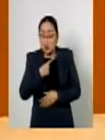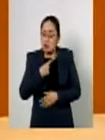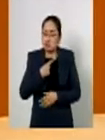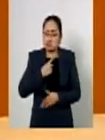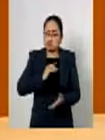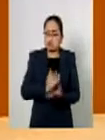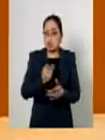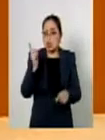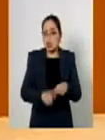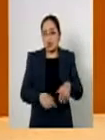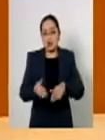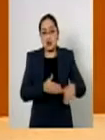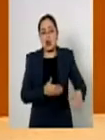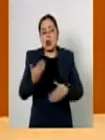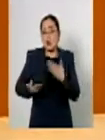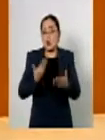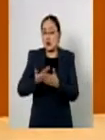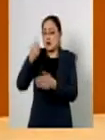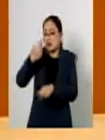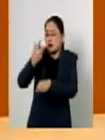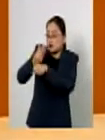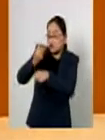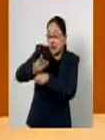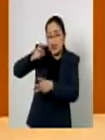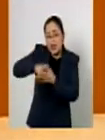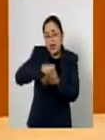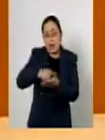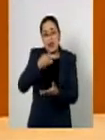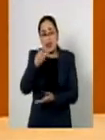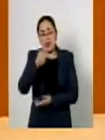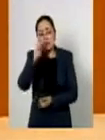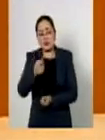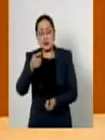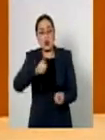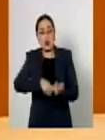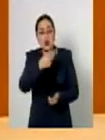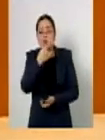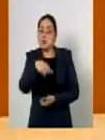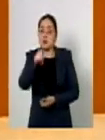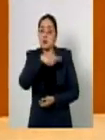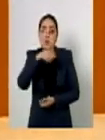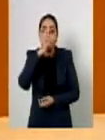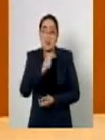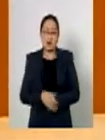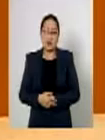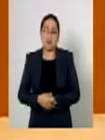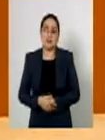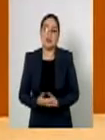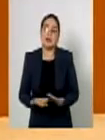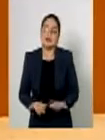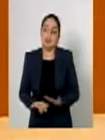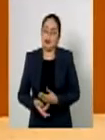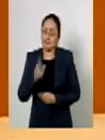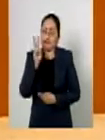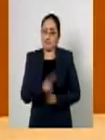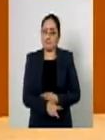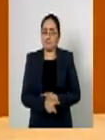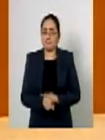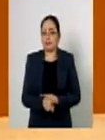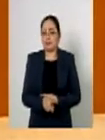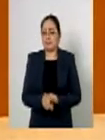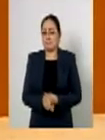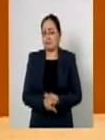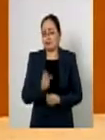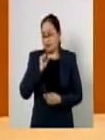que se da para esta modificación es simplemente que no pueden y la verdad es que no es